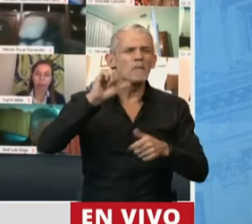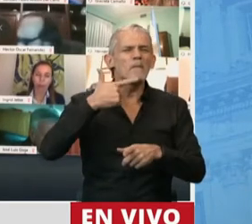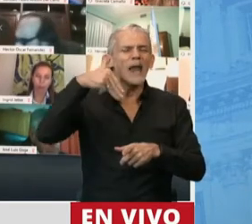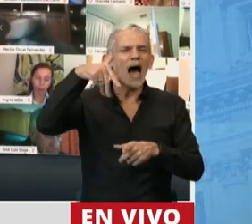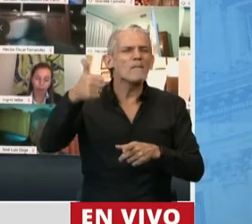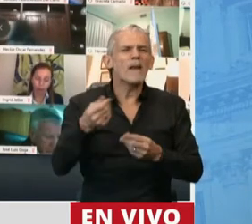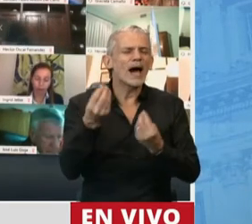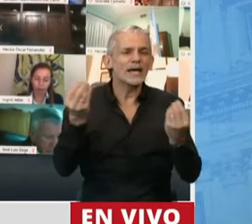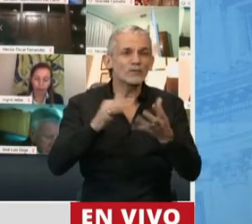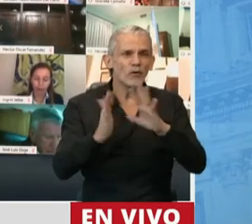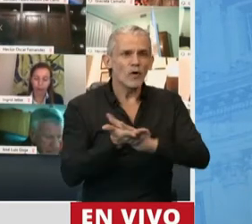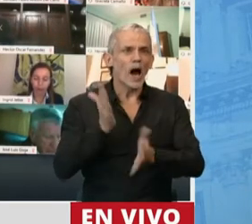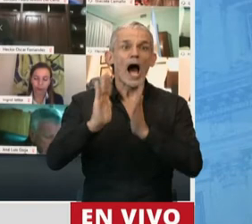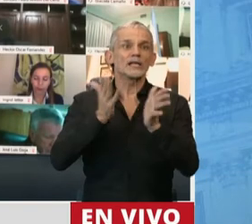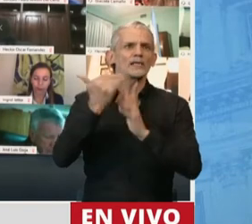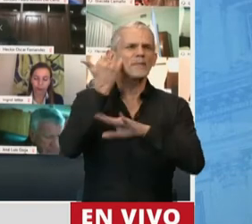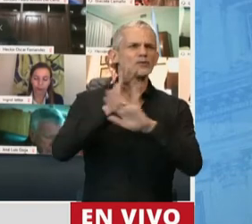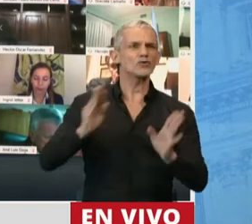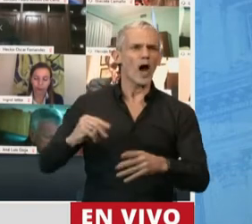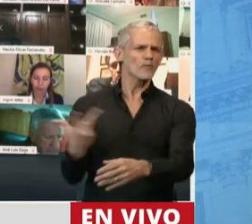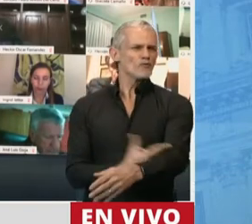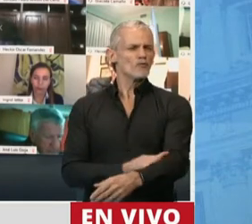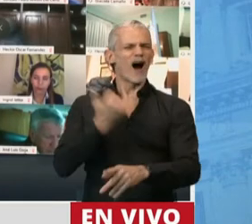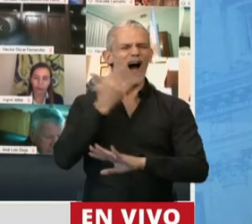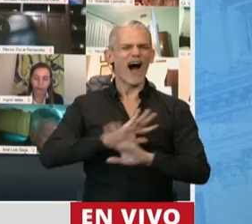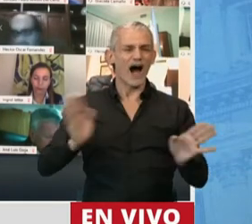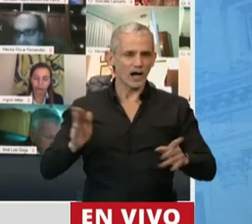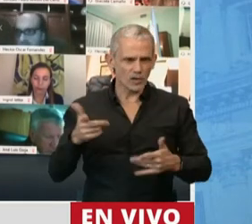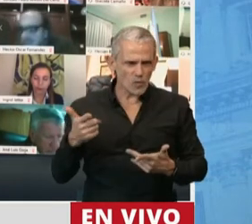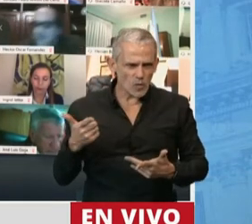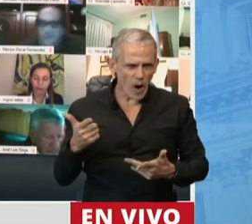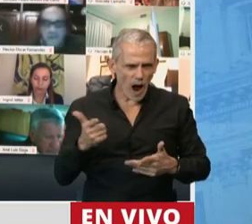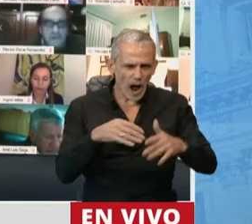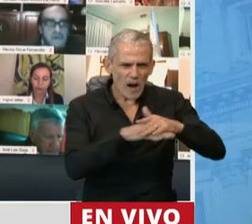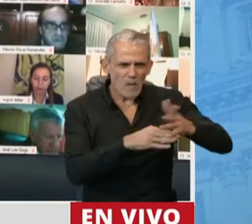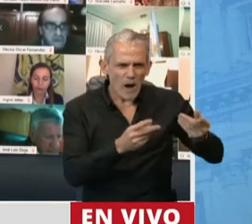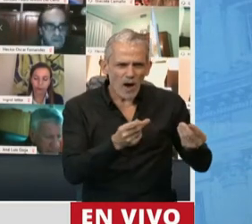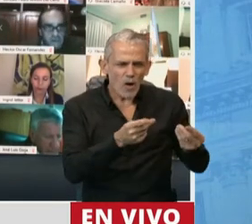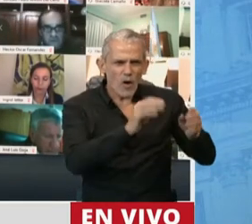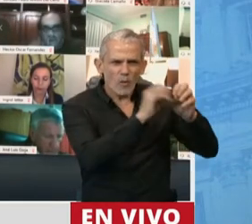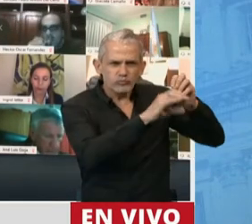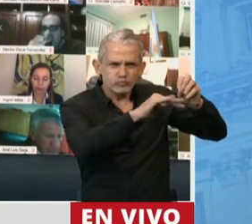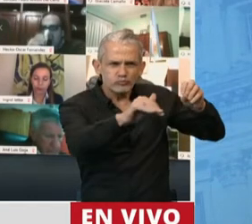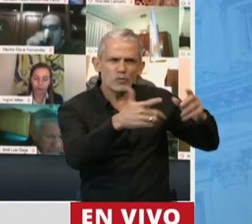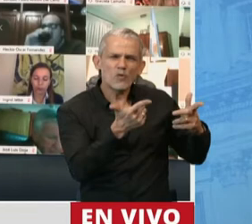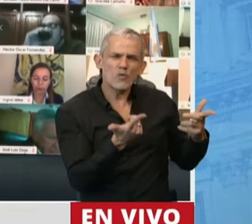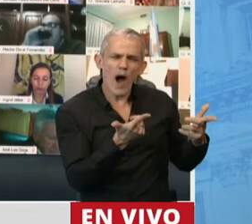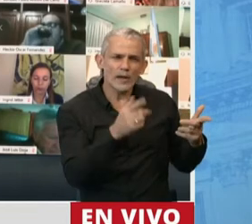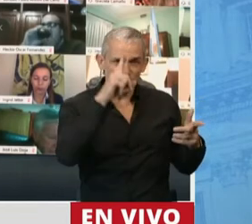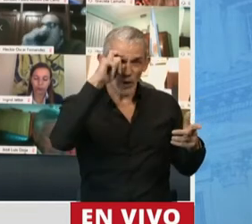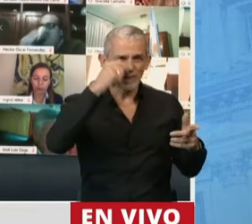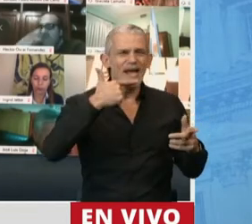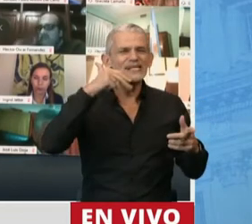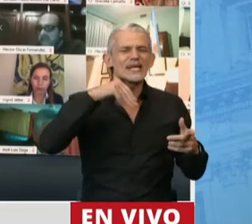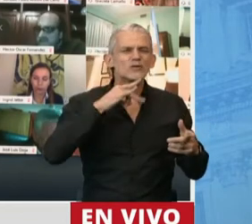el método con cual curarse y no tiene en un banco como hacerlo, como lo hacía ayer una persona desde el Hospital